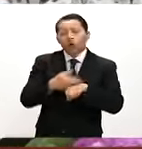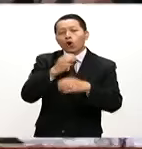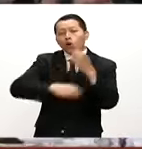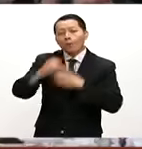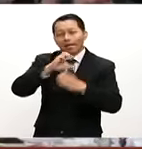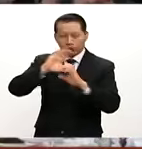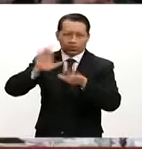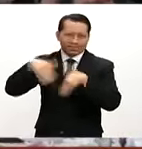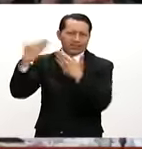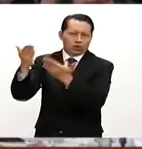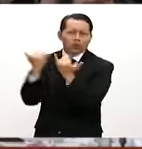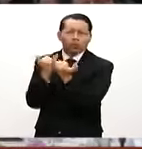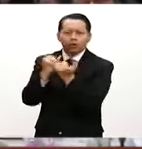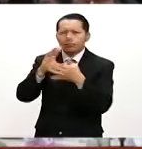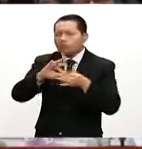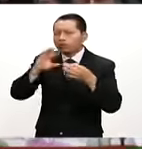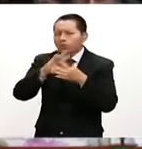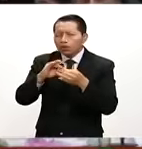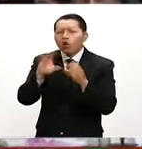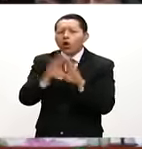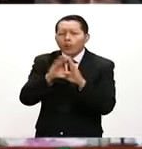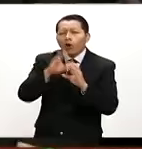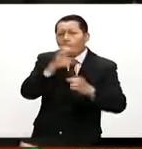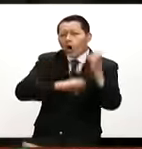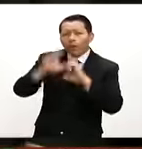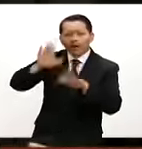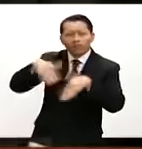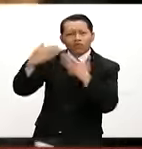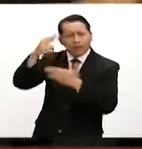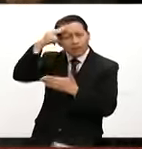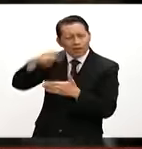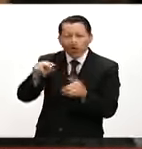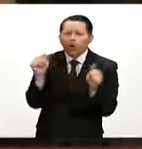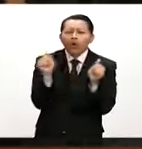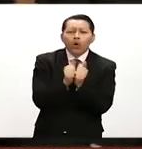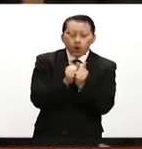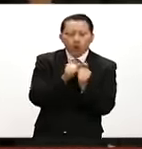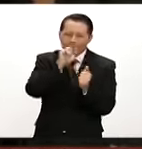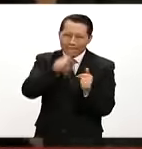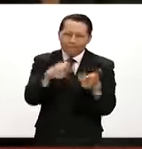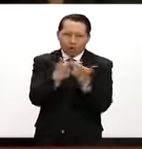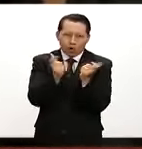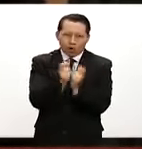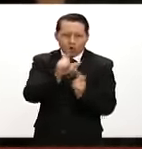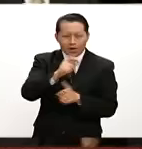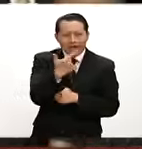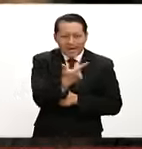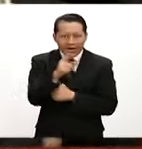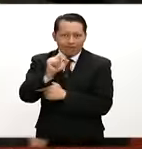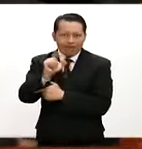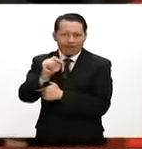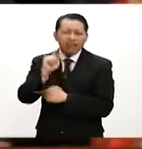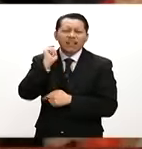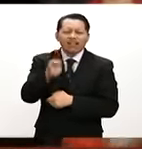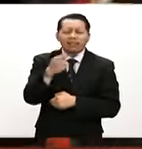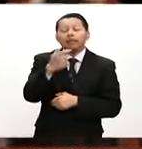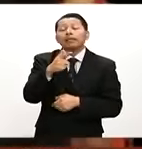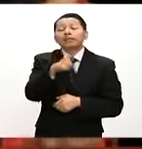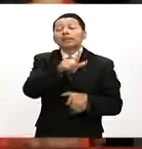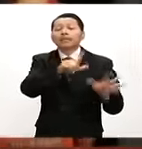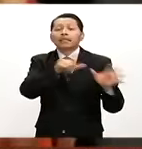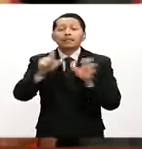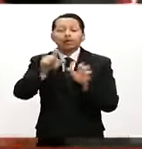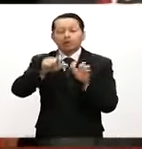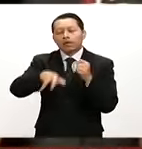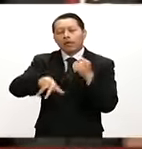informó que el 92% del comercio total de México se lleva a cabo con los países miembros del G-20, lo que implica alrededor de 714